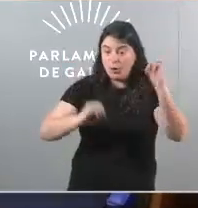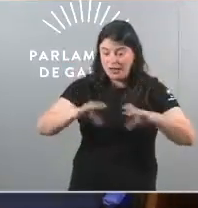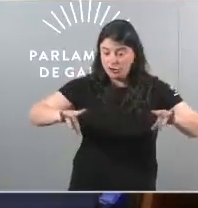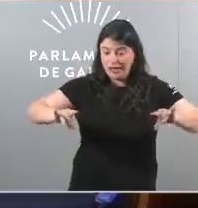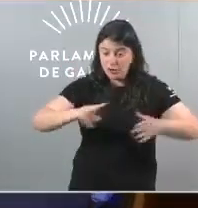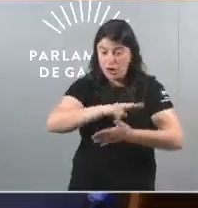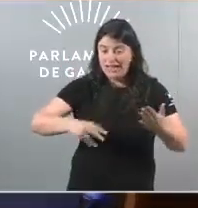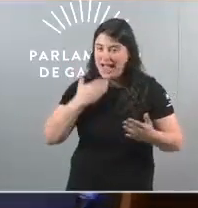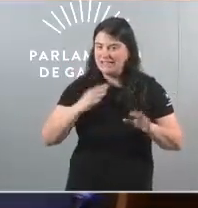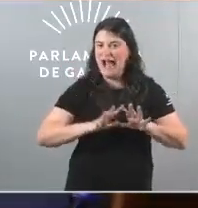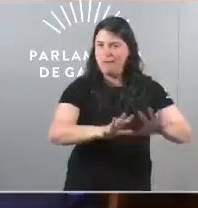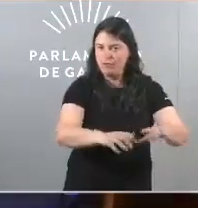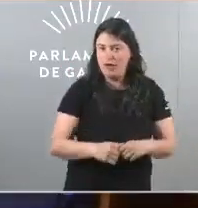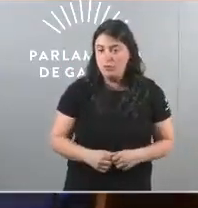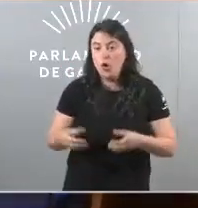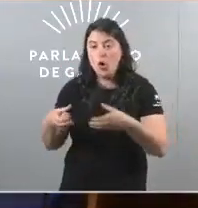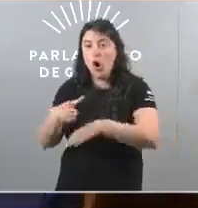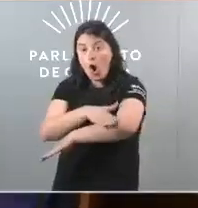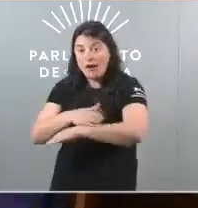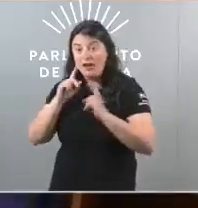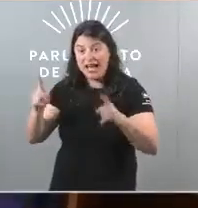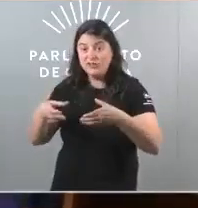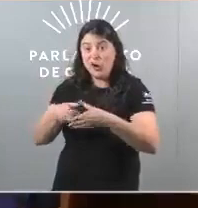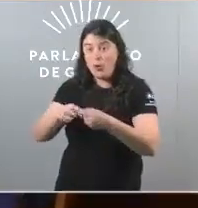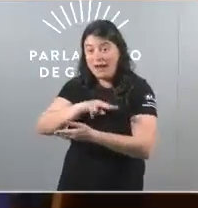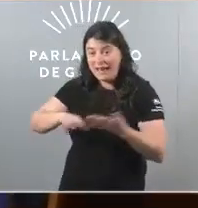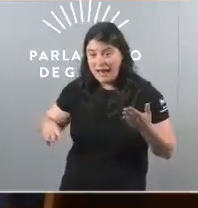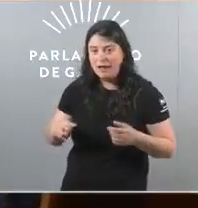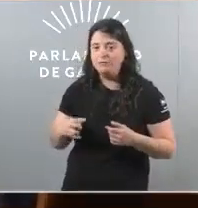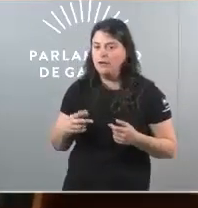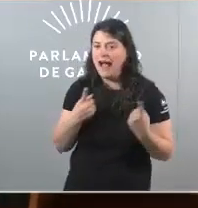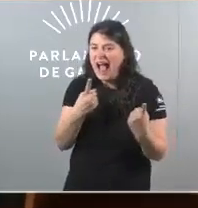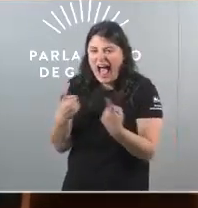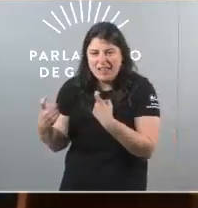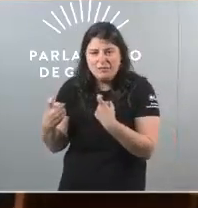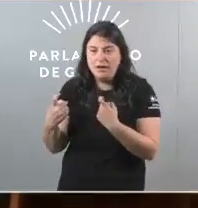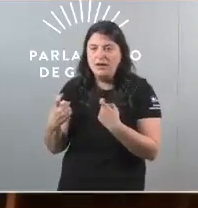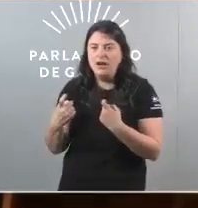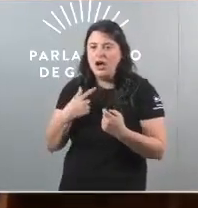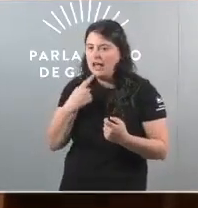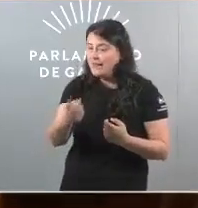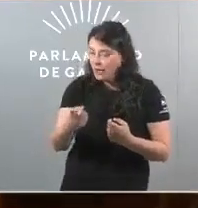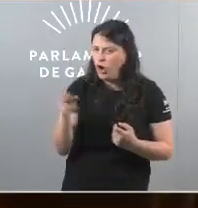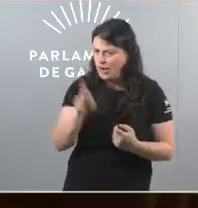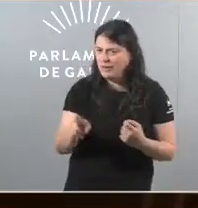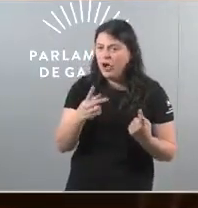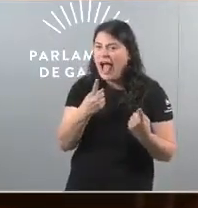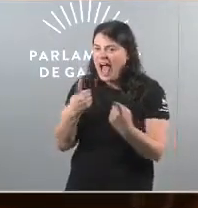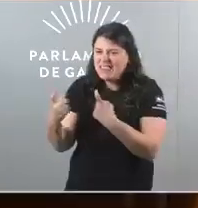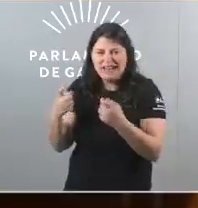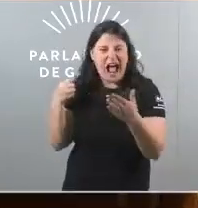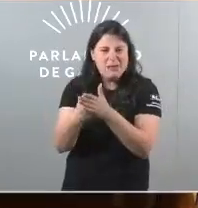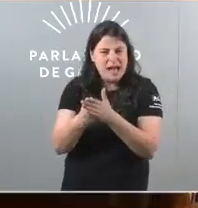Un goberno do BNGA fará todo o que xexa necesario repito todo o que xexa necesario